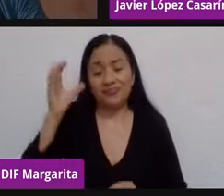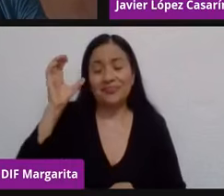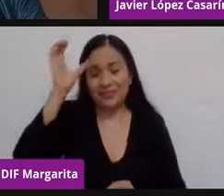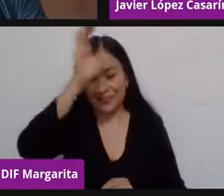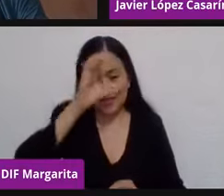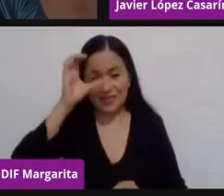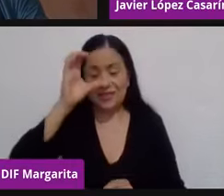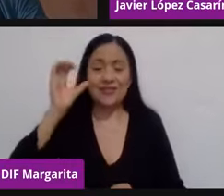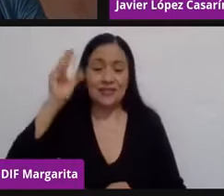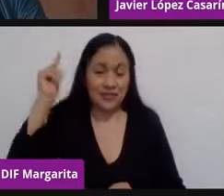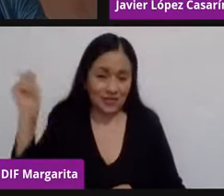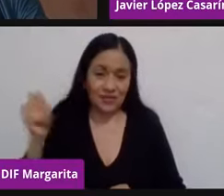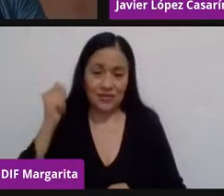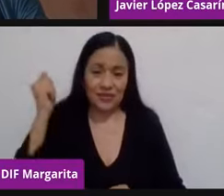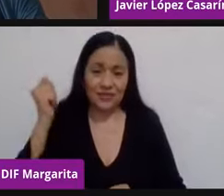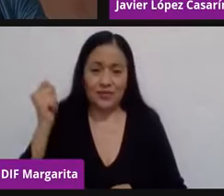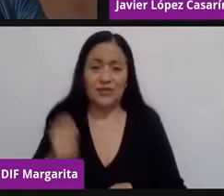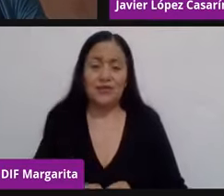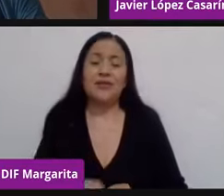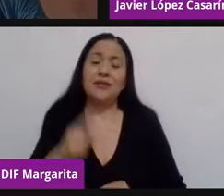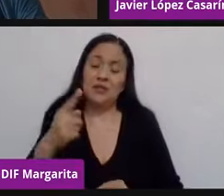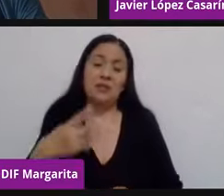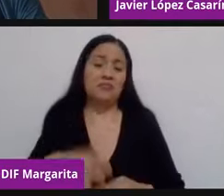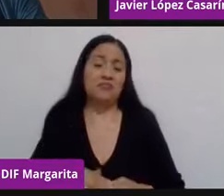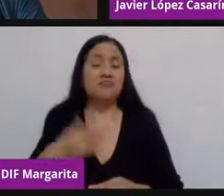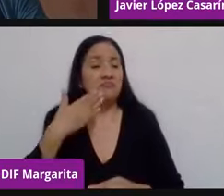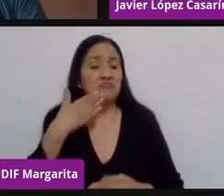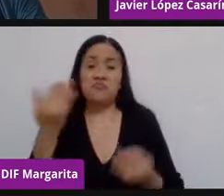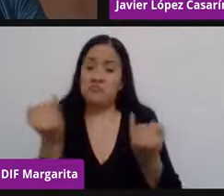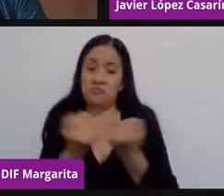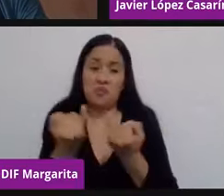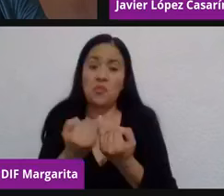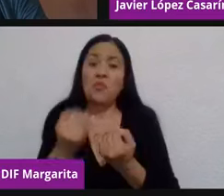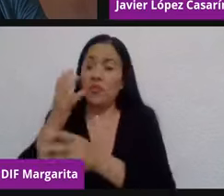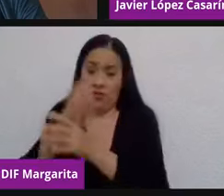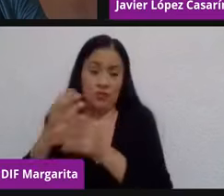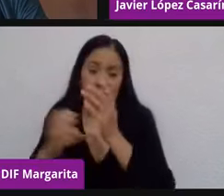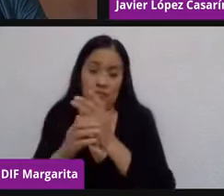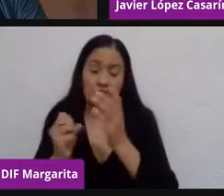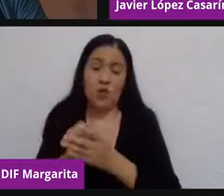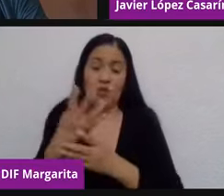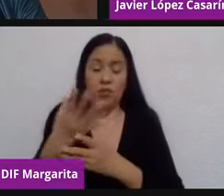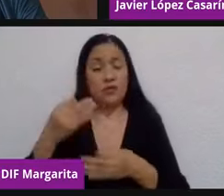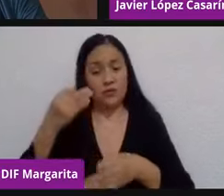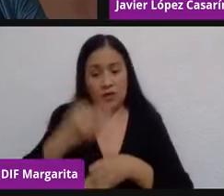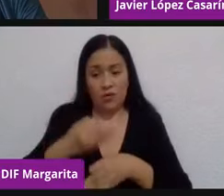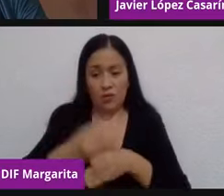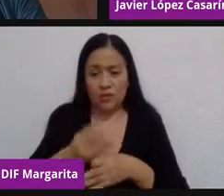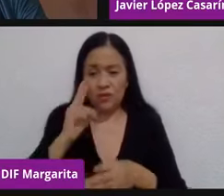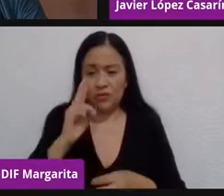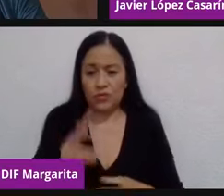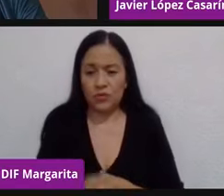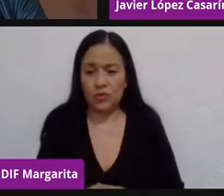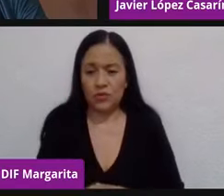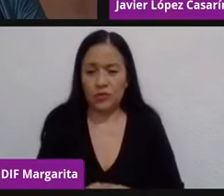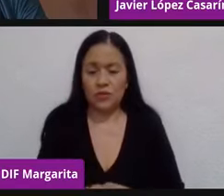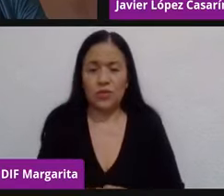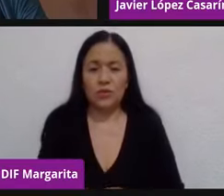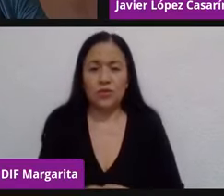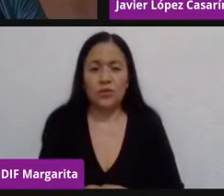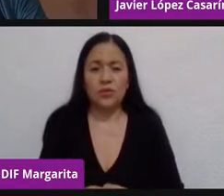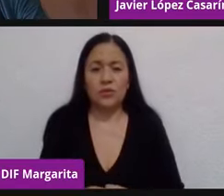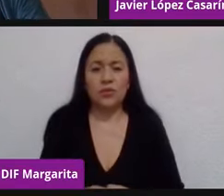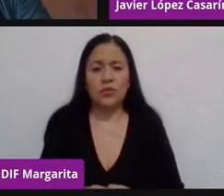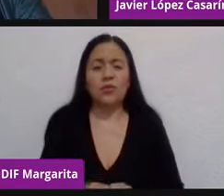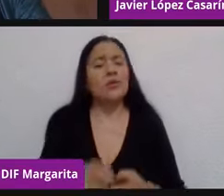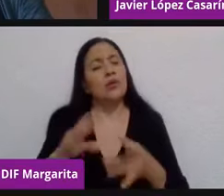tecnología y por supuesto de la mano va el proceso de innovación, que es lo que estamos viendo todo el tiempo. Y esto me lleva, por ejemplo, a lo que va a suceder con